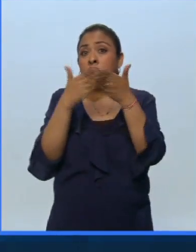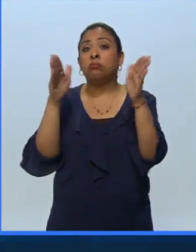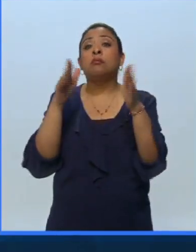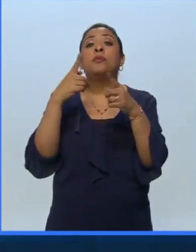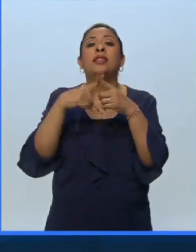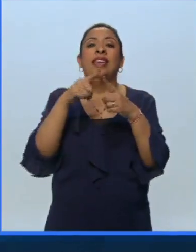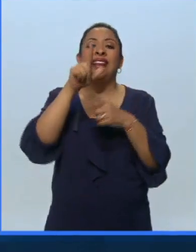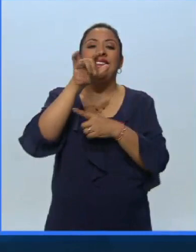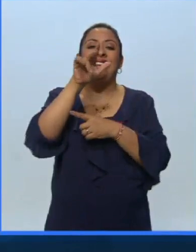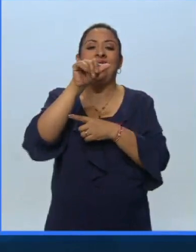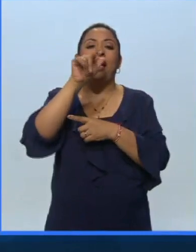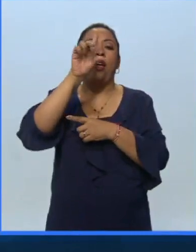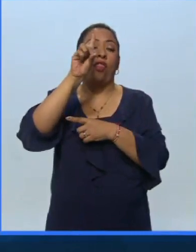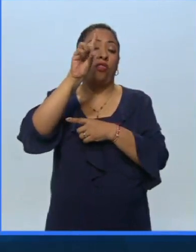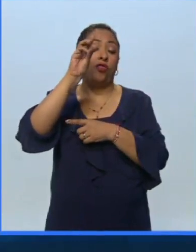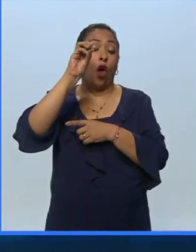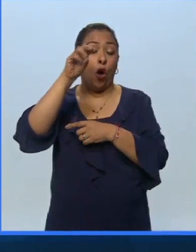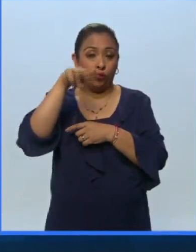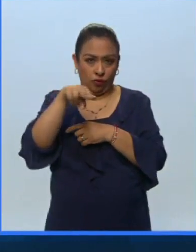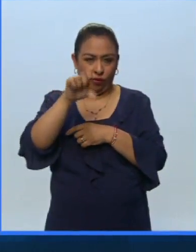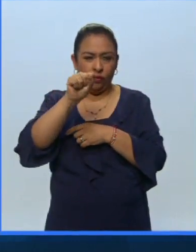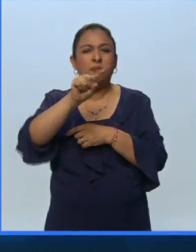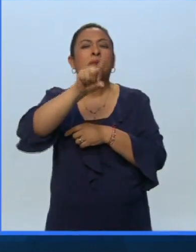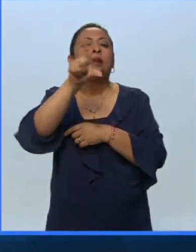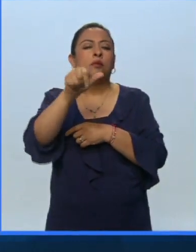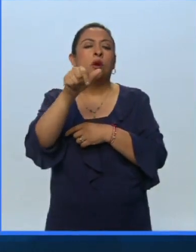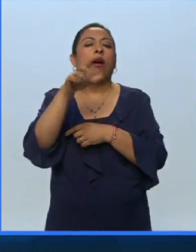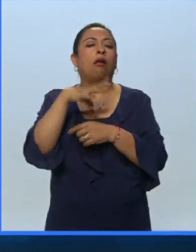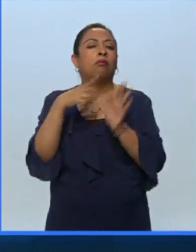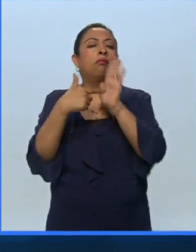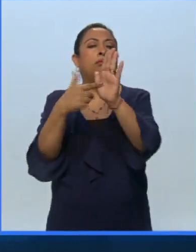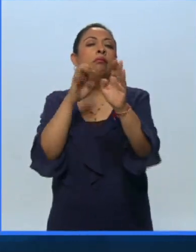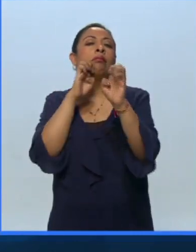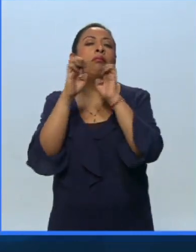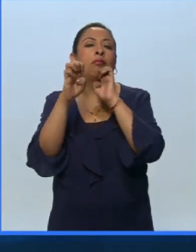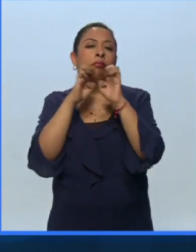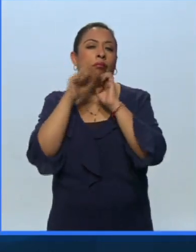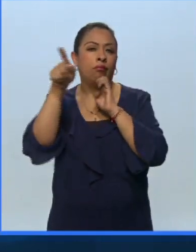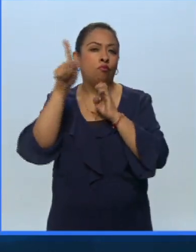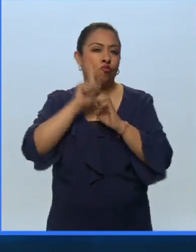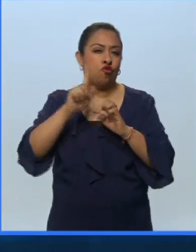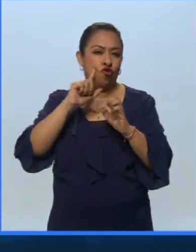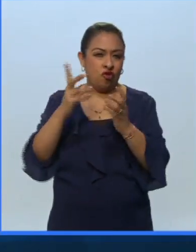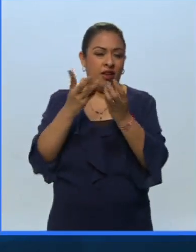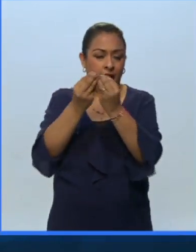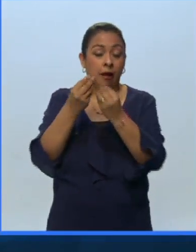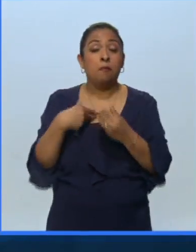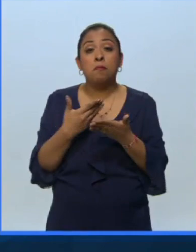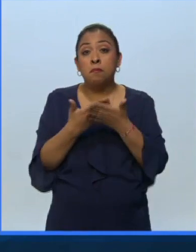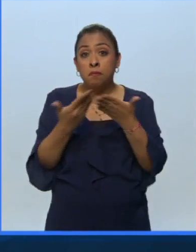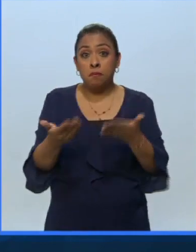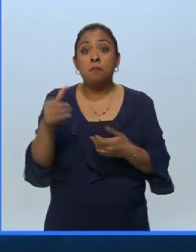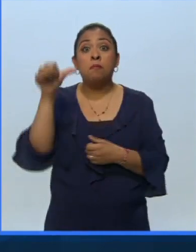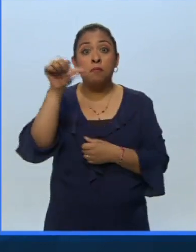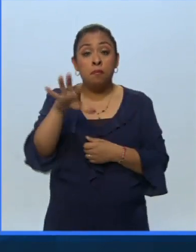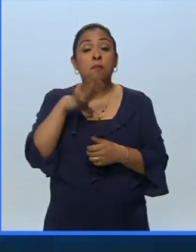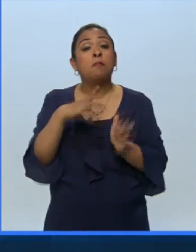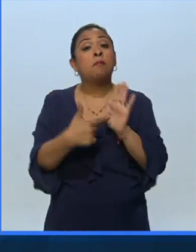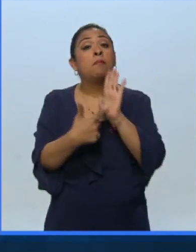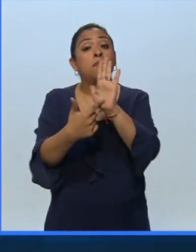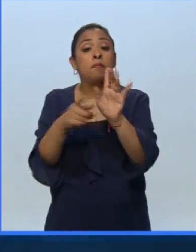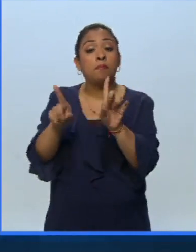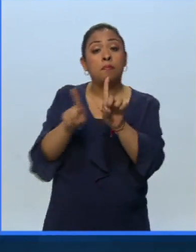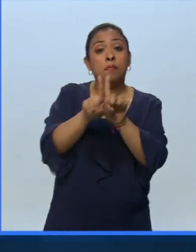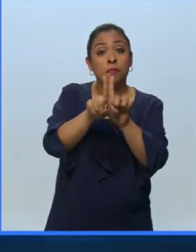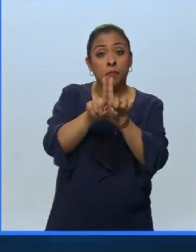Lila Downs. poquito más adelante les vamos a presentar una entrevista con esta intérprete que ahora va a presentarse al